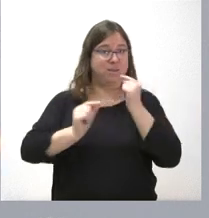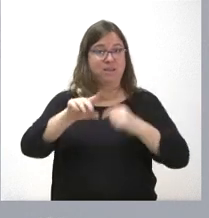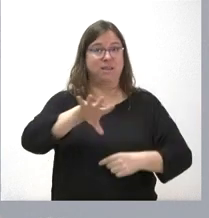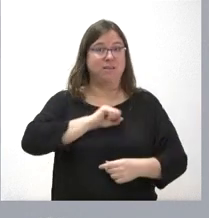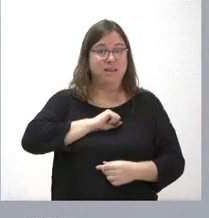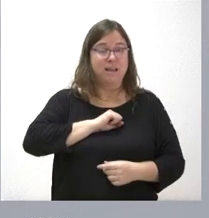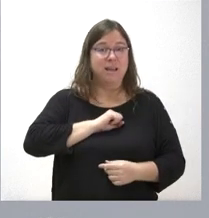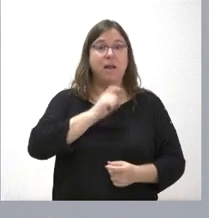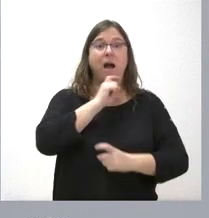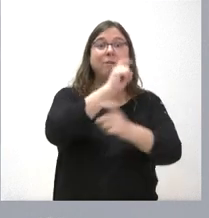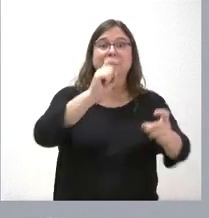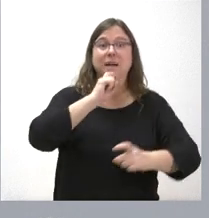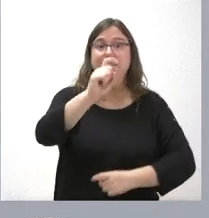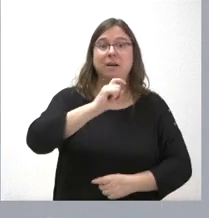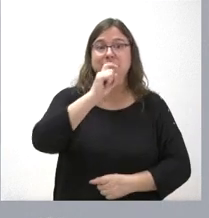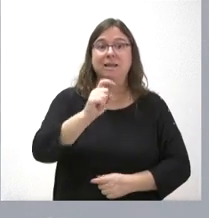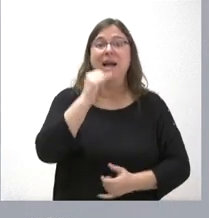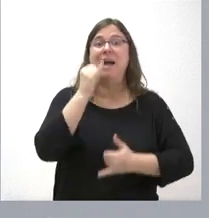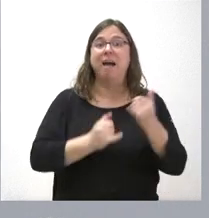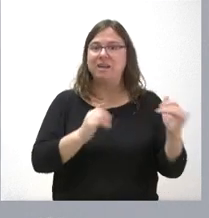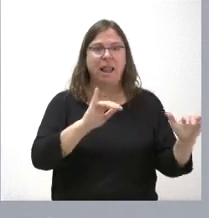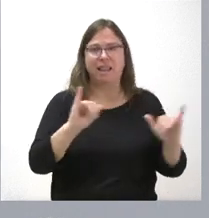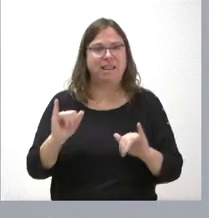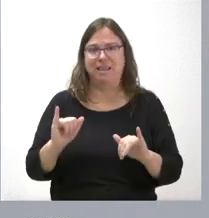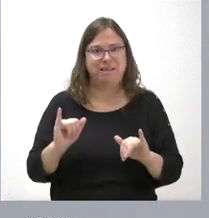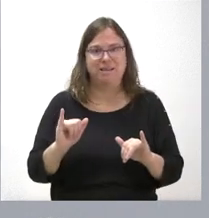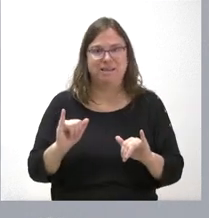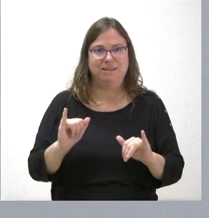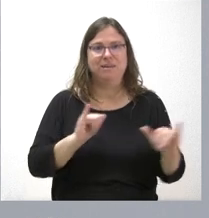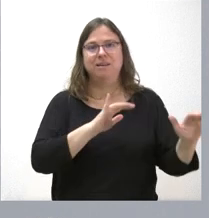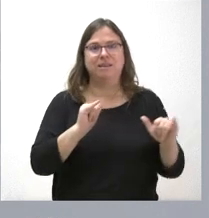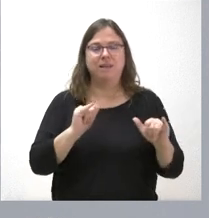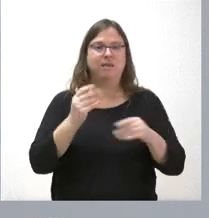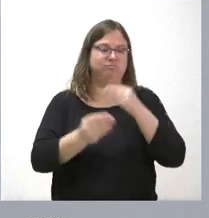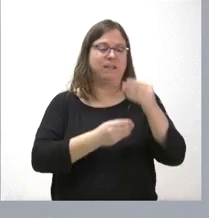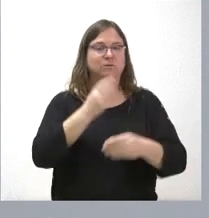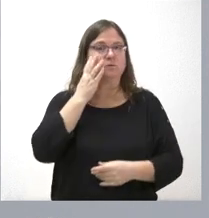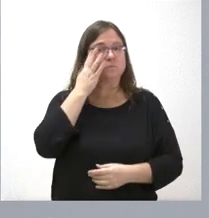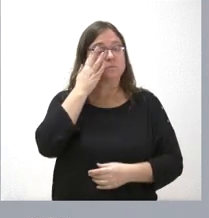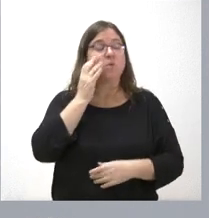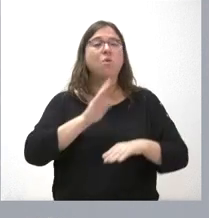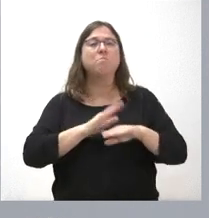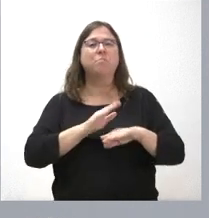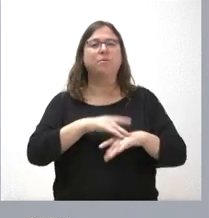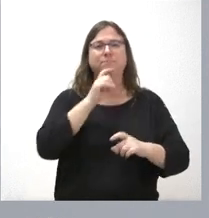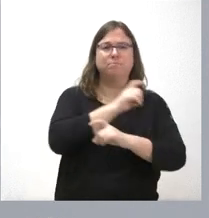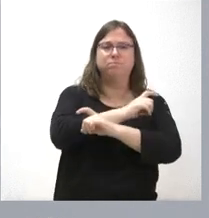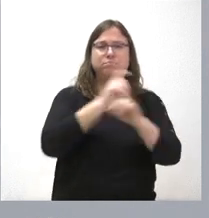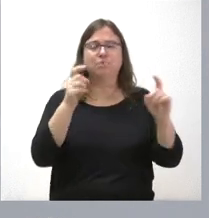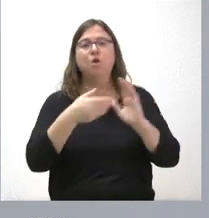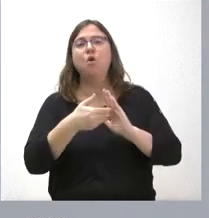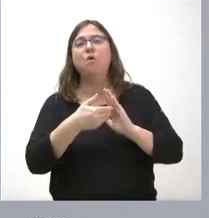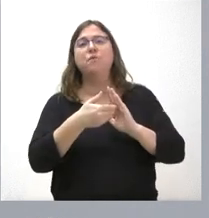anunciaron algunas decisiones que luego ni siquiera se han visto puestas en práctica, porque se anunció eliminar